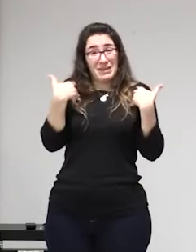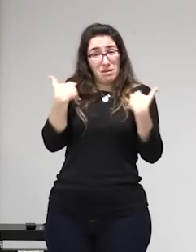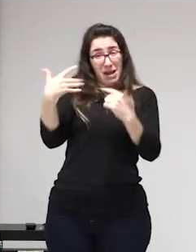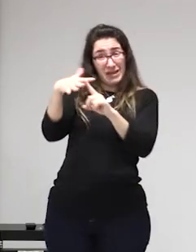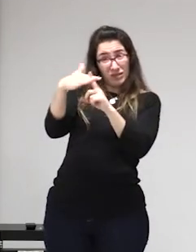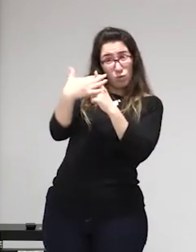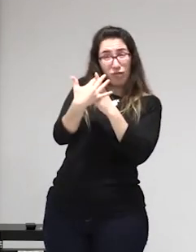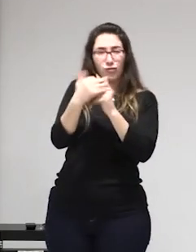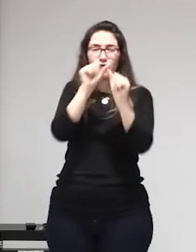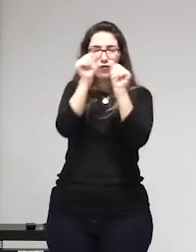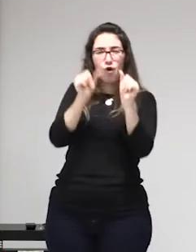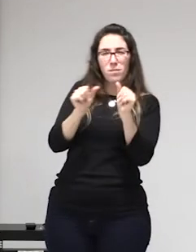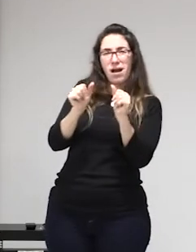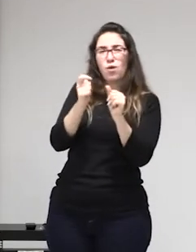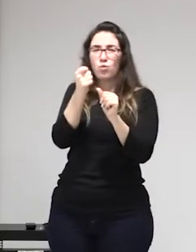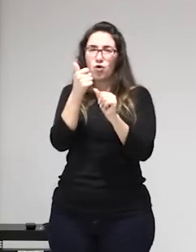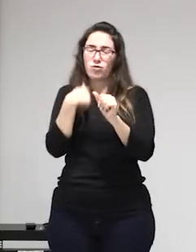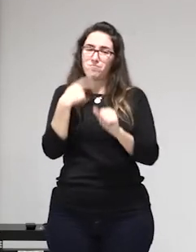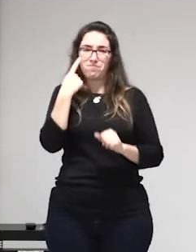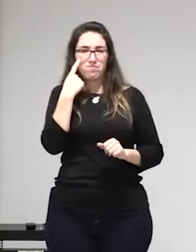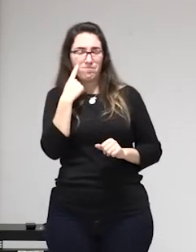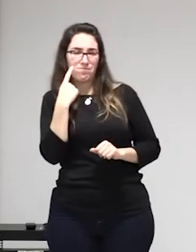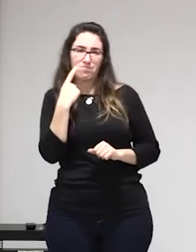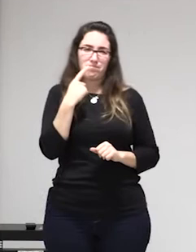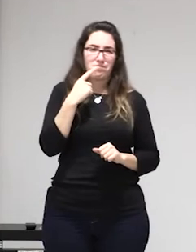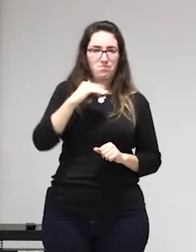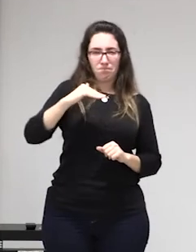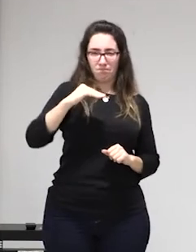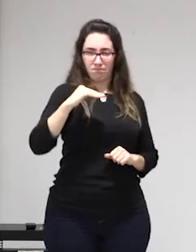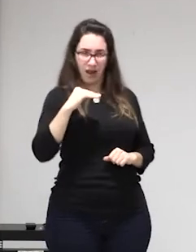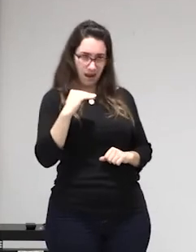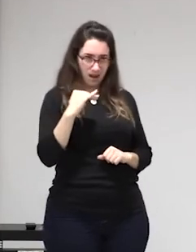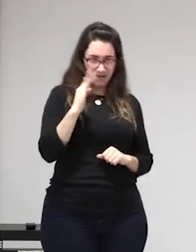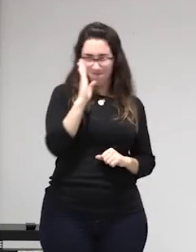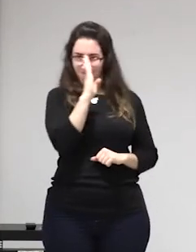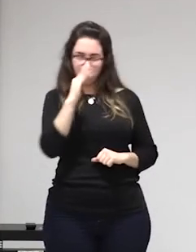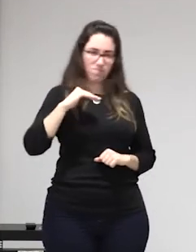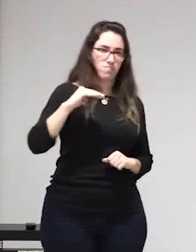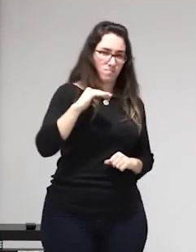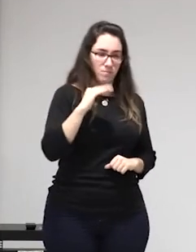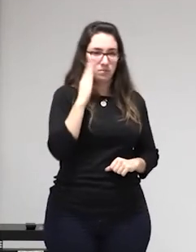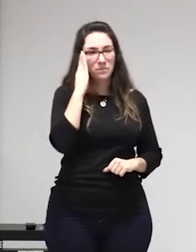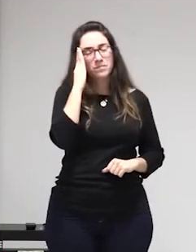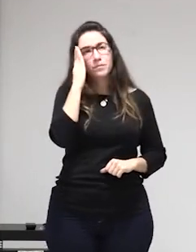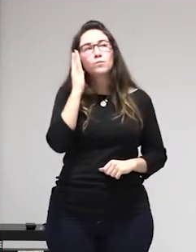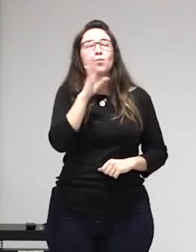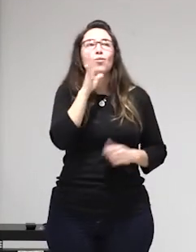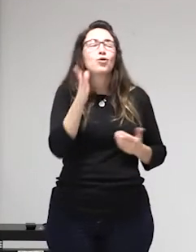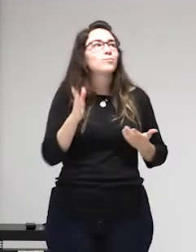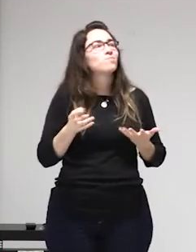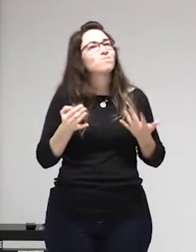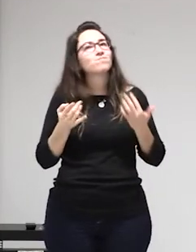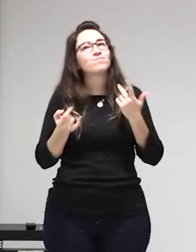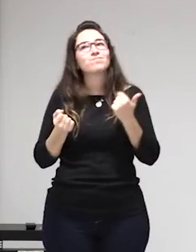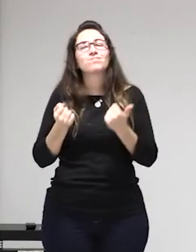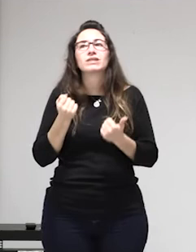eso mucho más dispuesta a redimirme yo viviría mucho más tranquila nadie me acusaría de estar blanqueando la explotación sexual ni de